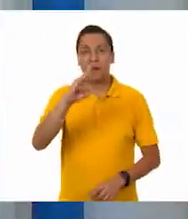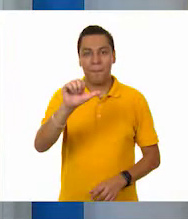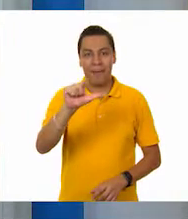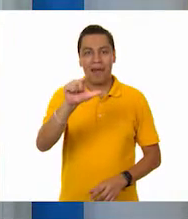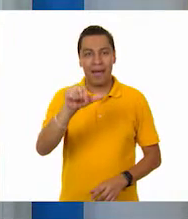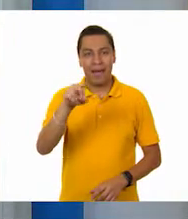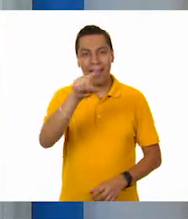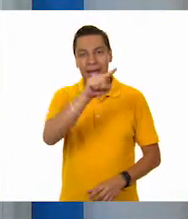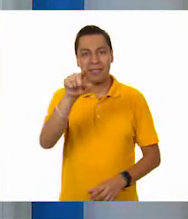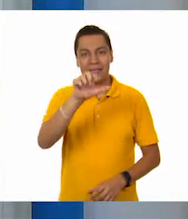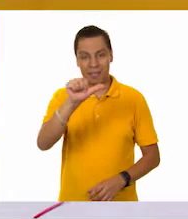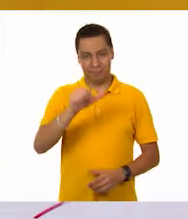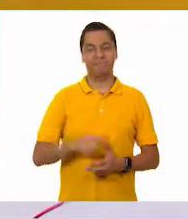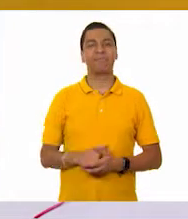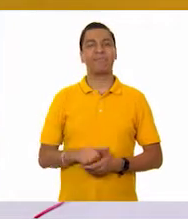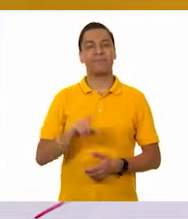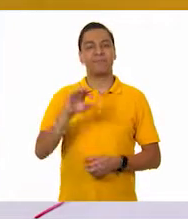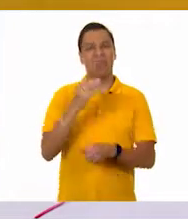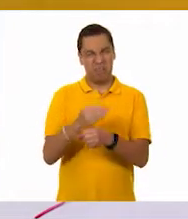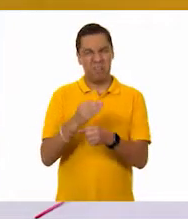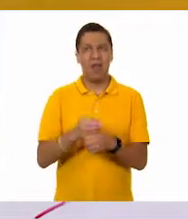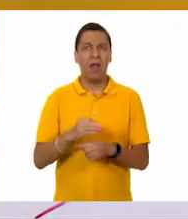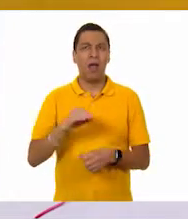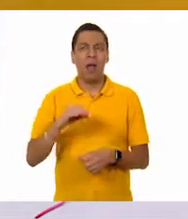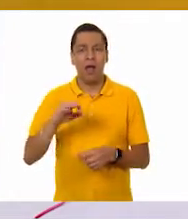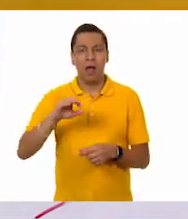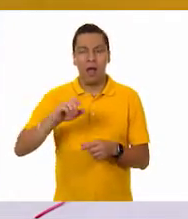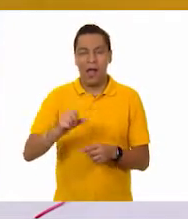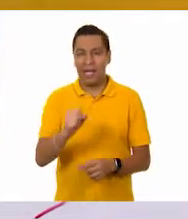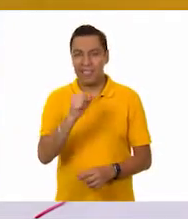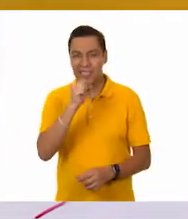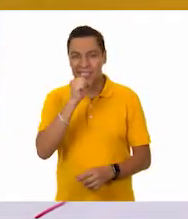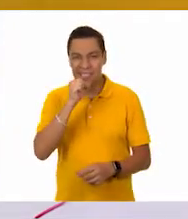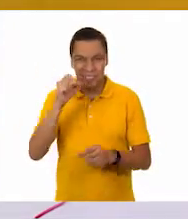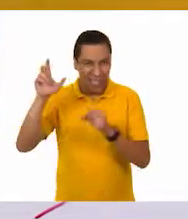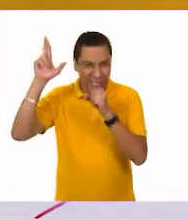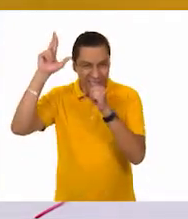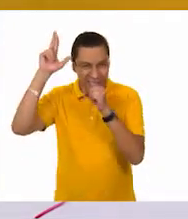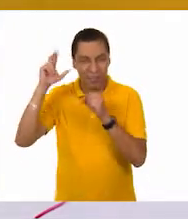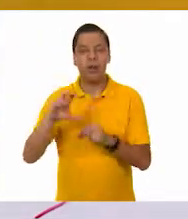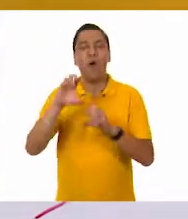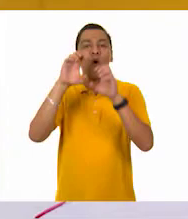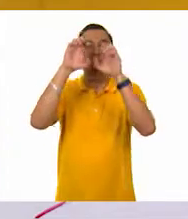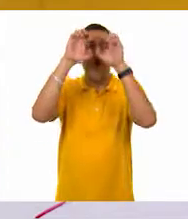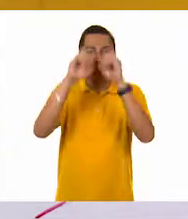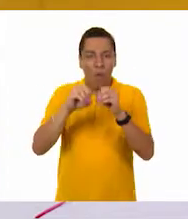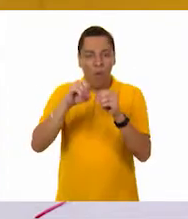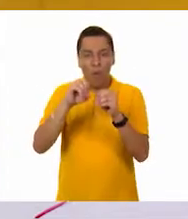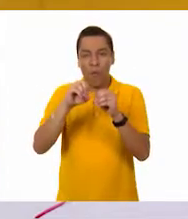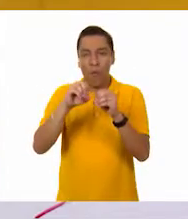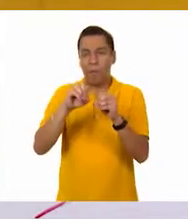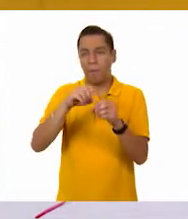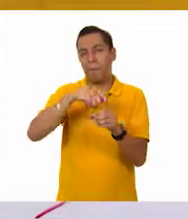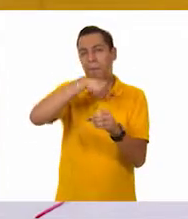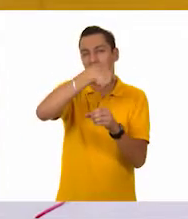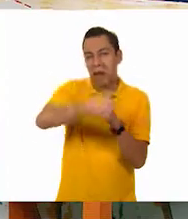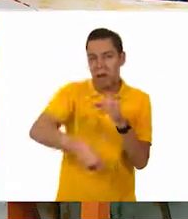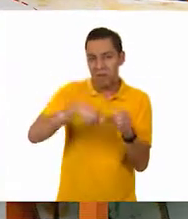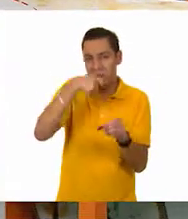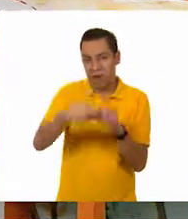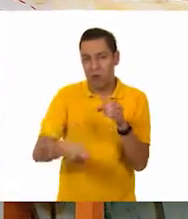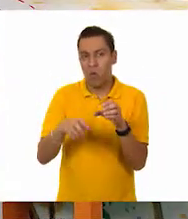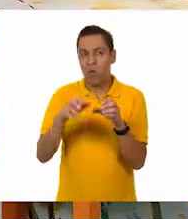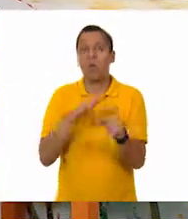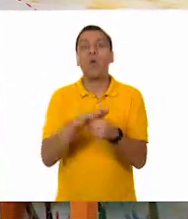qué? Puede ser con jitomate o zanahoria. Muy bien. ¿Con cuál sugieres, Oscar? Yo sugiero que con la